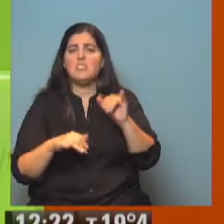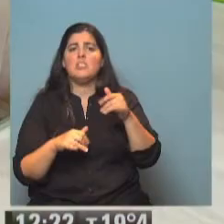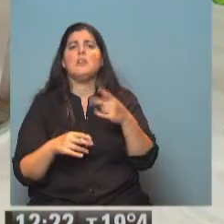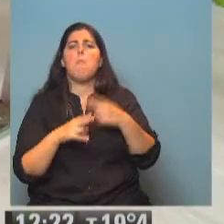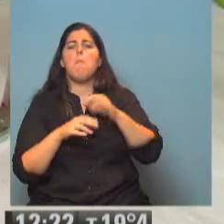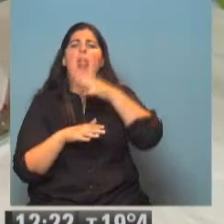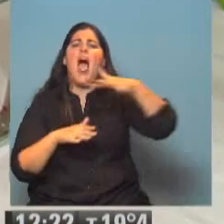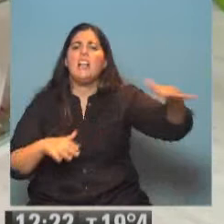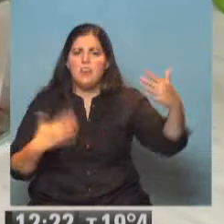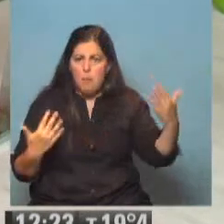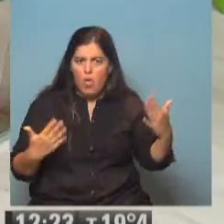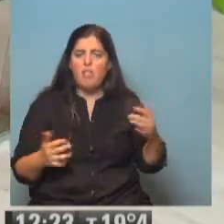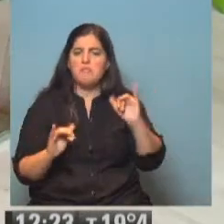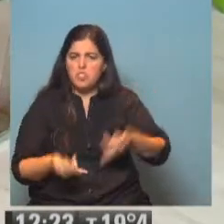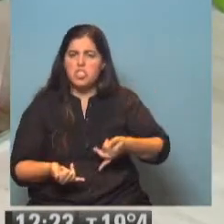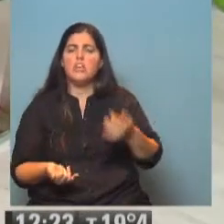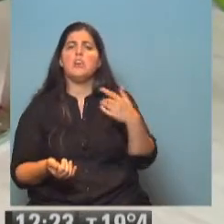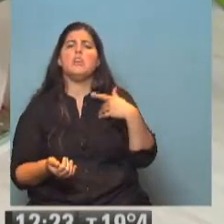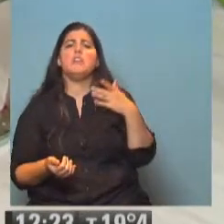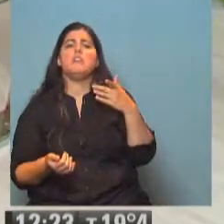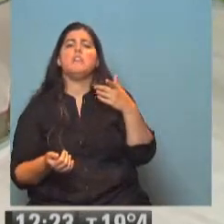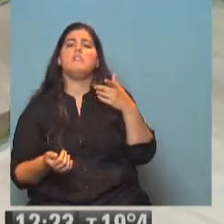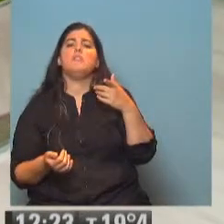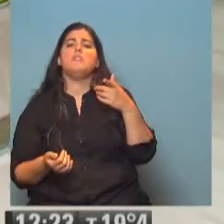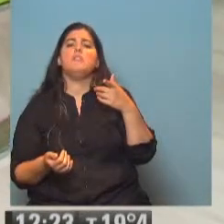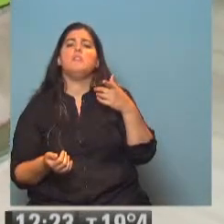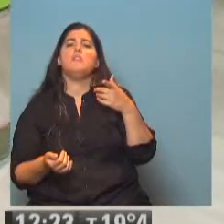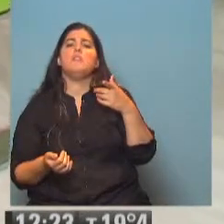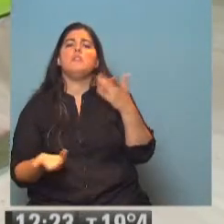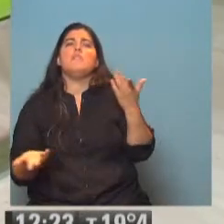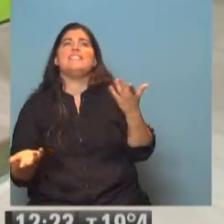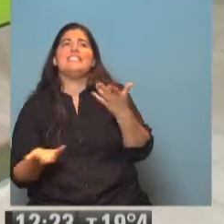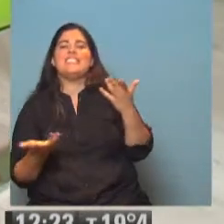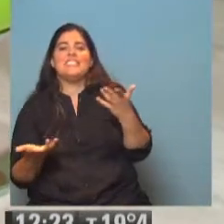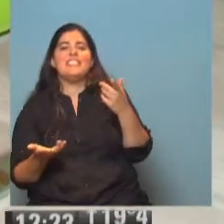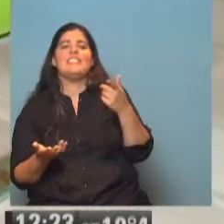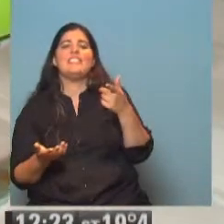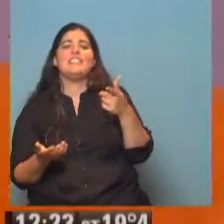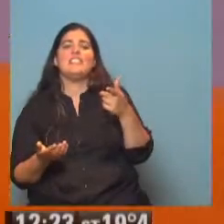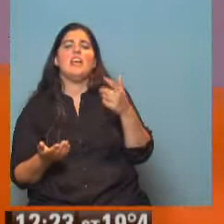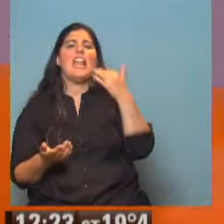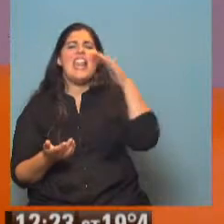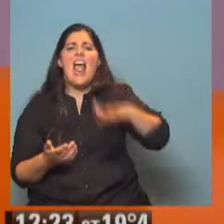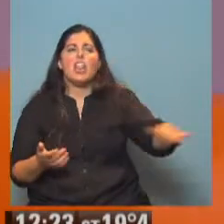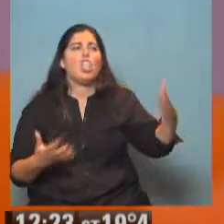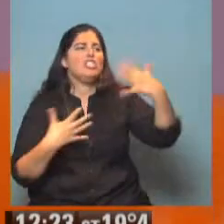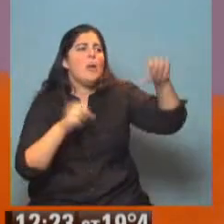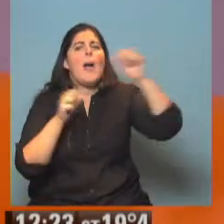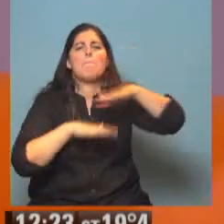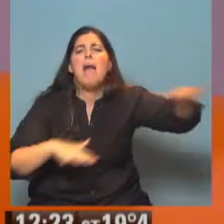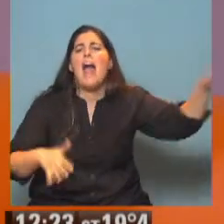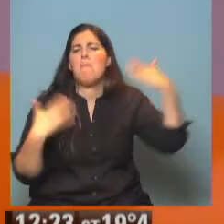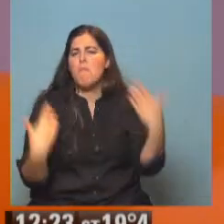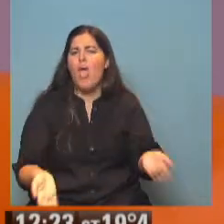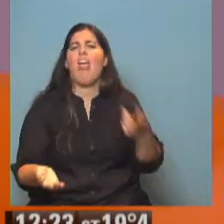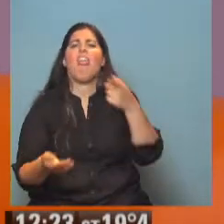playa? Por supuesto. se puede hacer todo. puede hacer algo? ¿No se puede hacer algo? Podés alzar a tus nietos y llevarlos al mar. No, Podés hacer lo